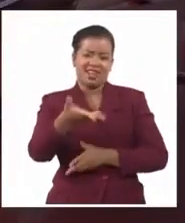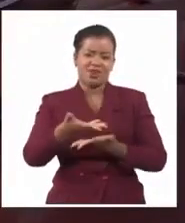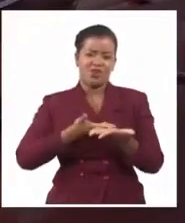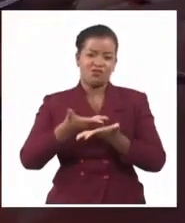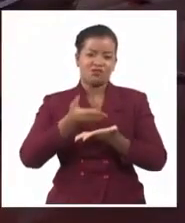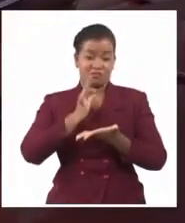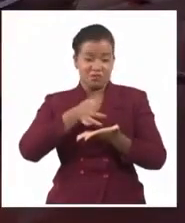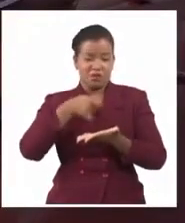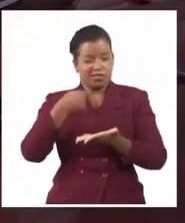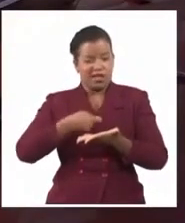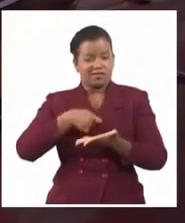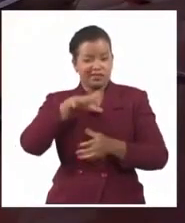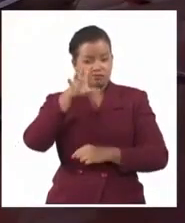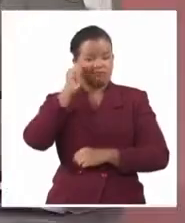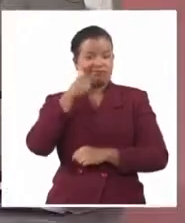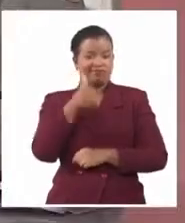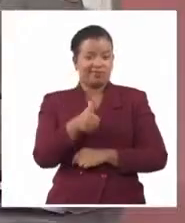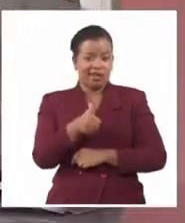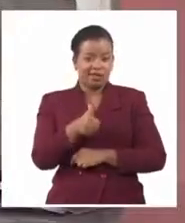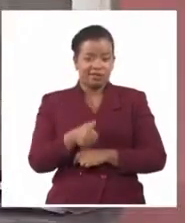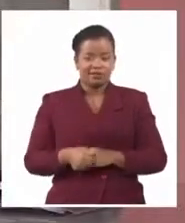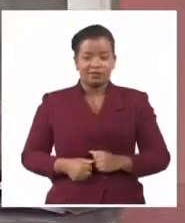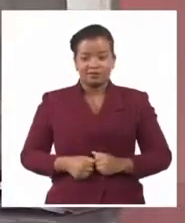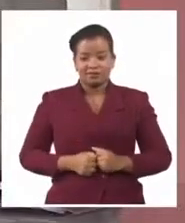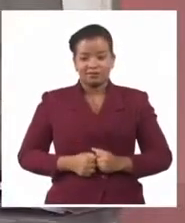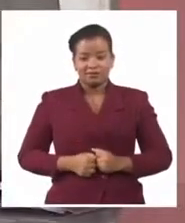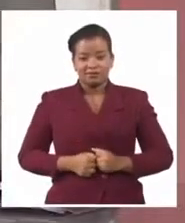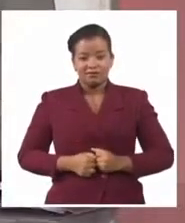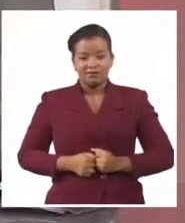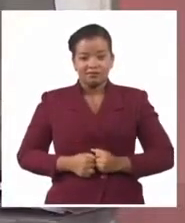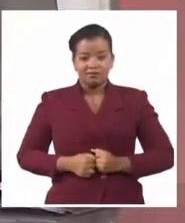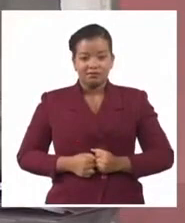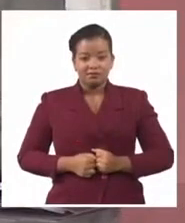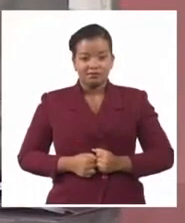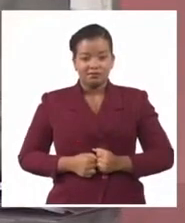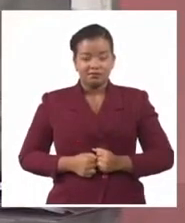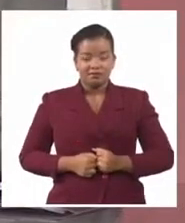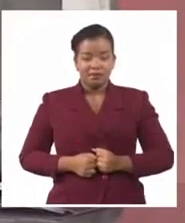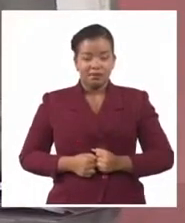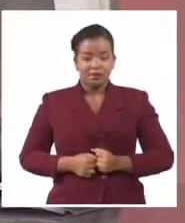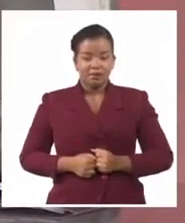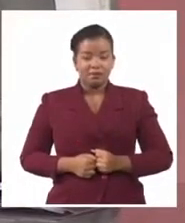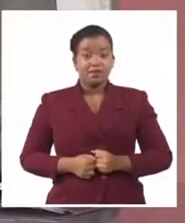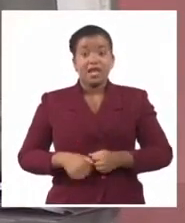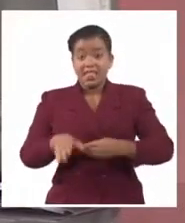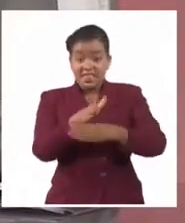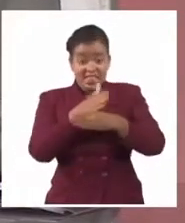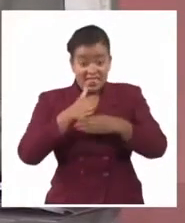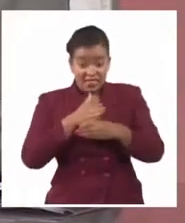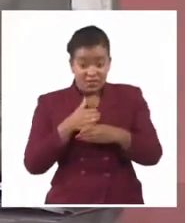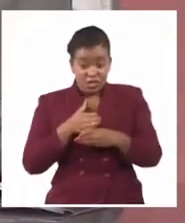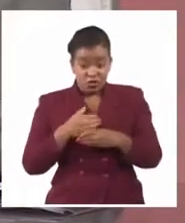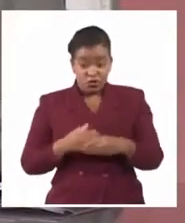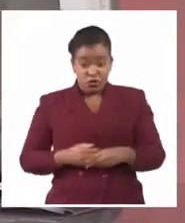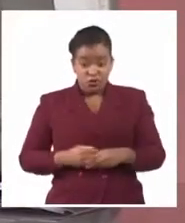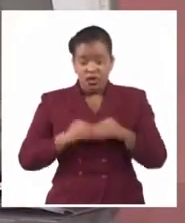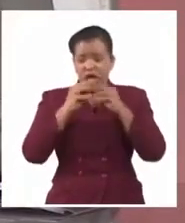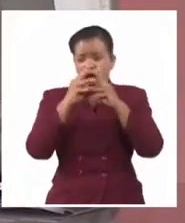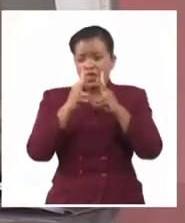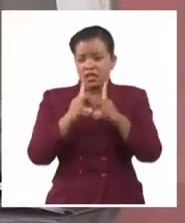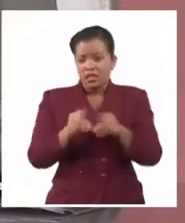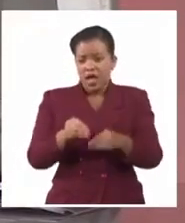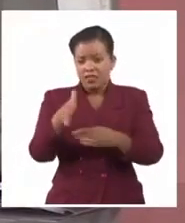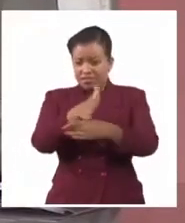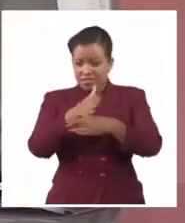Es sencillo de definir realmente. Entonces, estará en carácter comercial. Mientras sea diverso, la cantidad de artículos que se